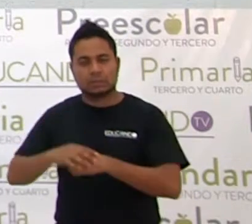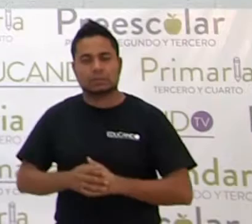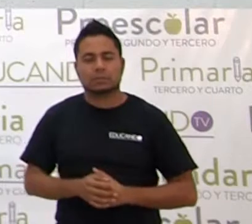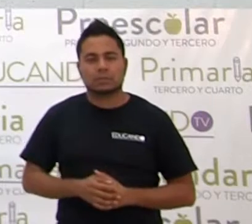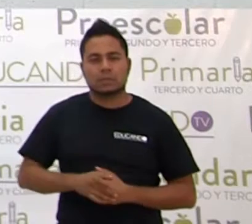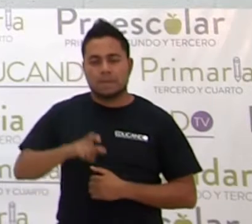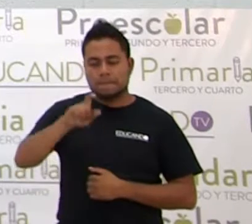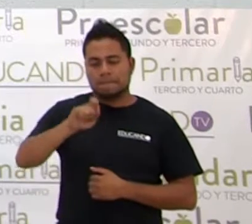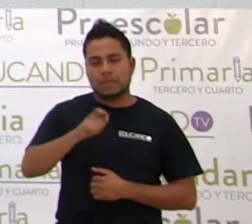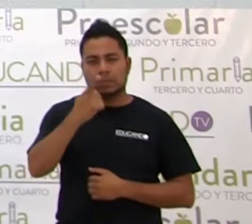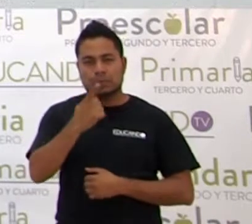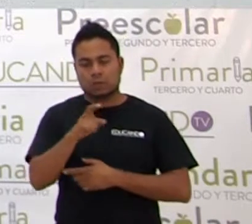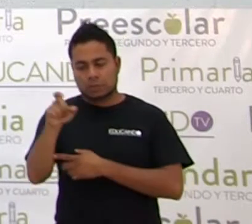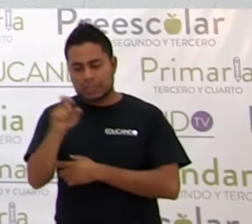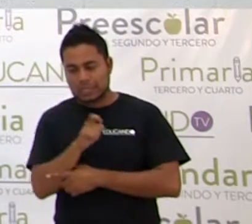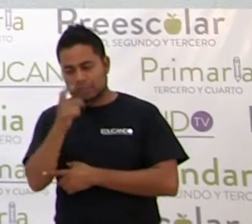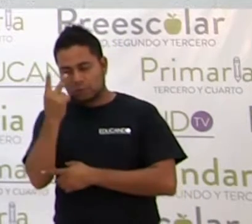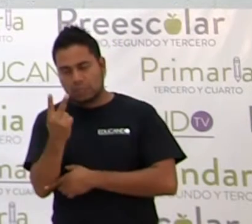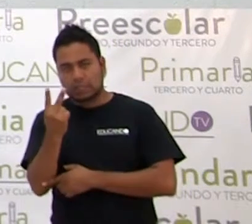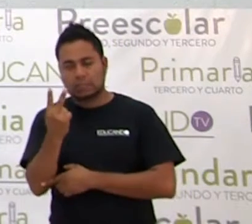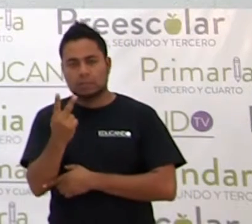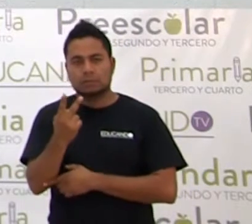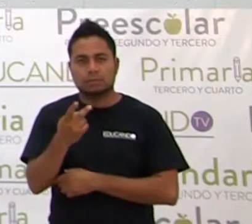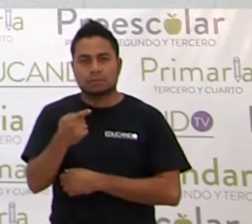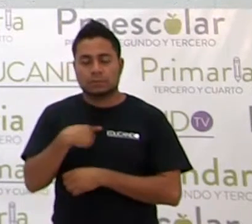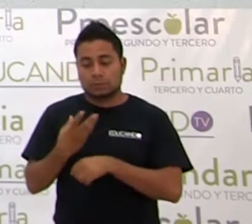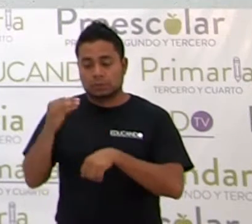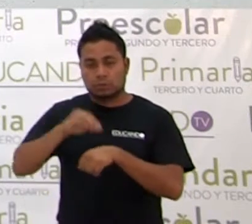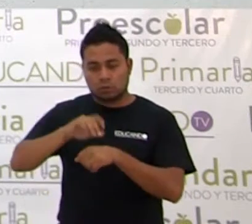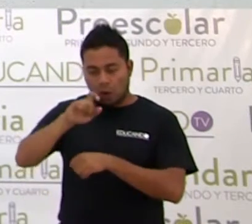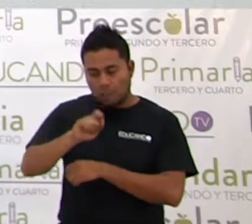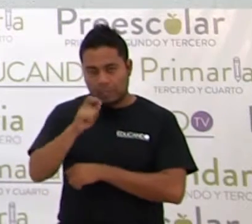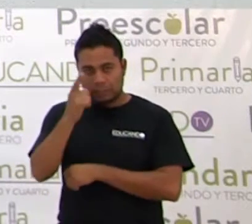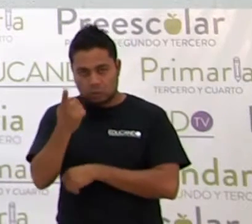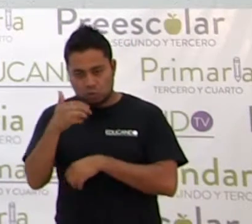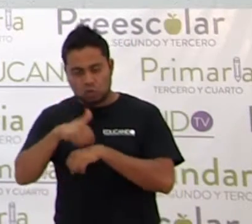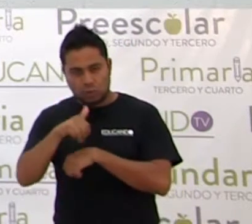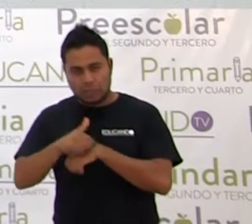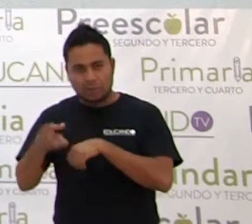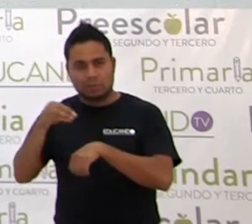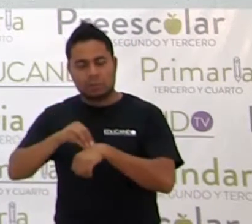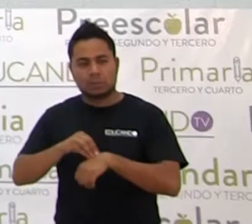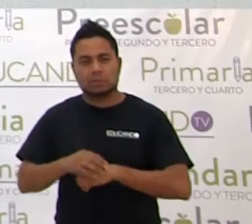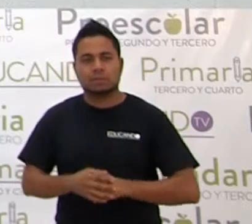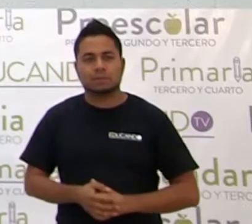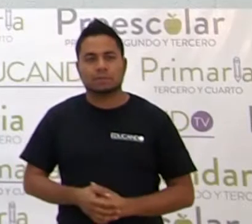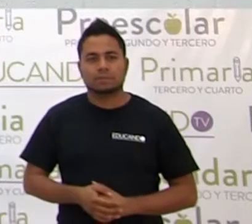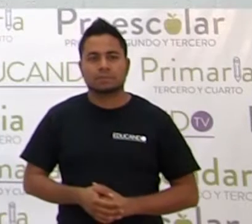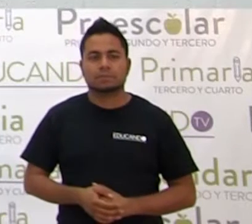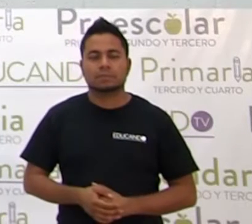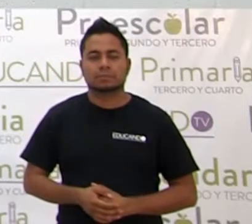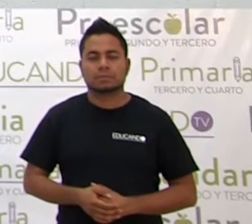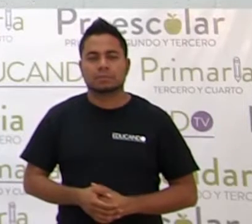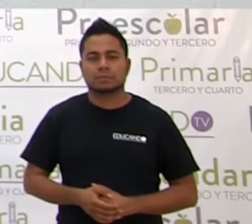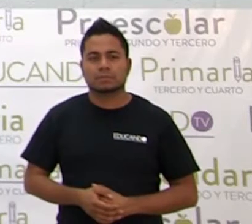21 x cuadrada. Ponemos el número 21, ¿sí? 21.